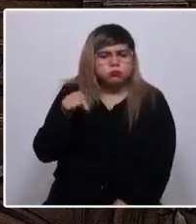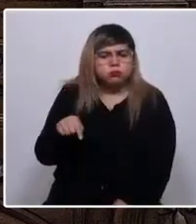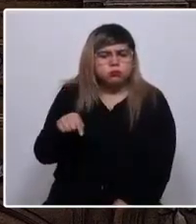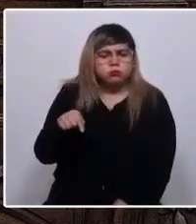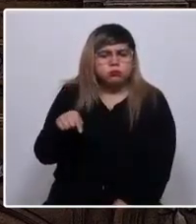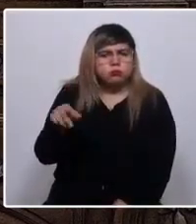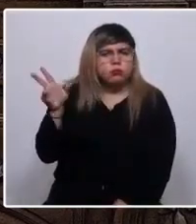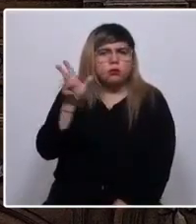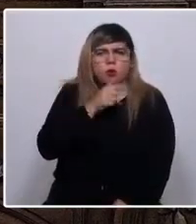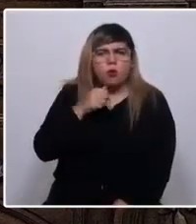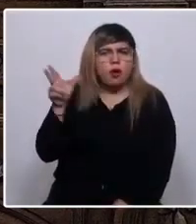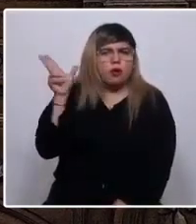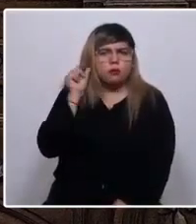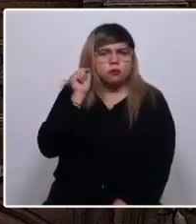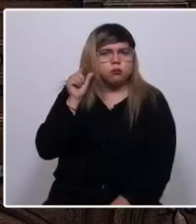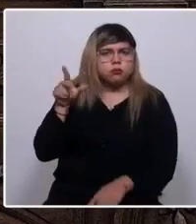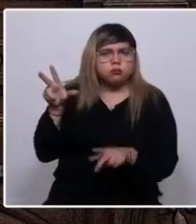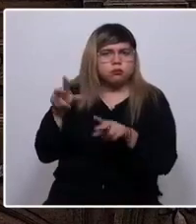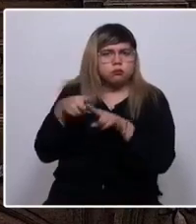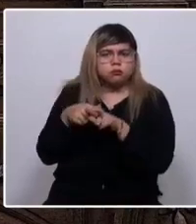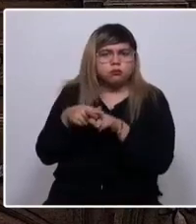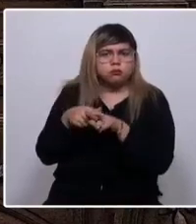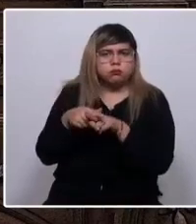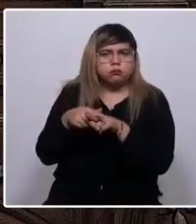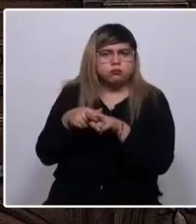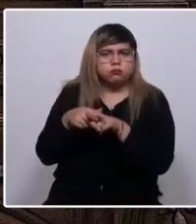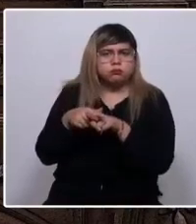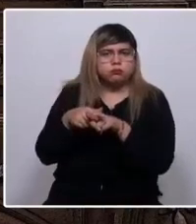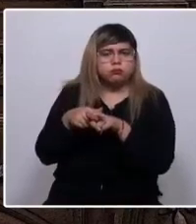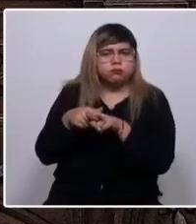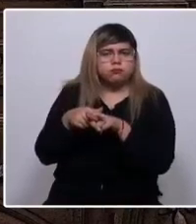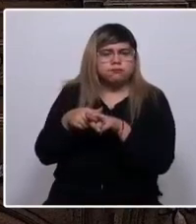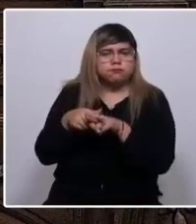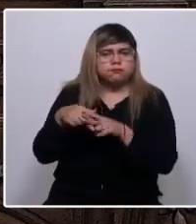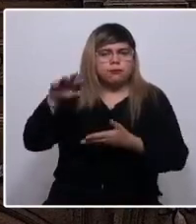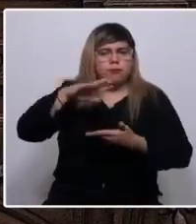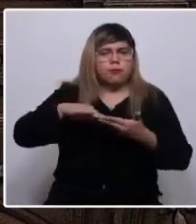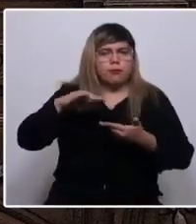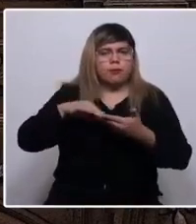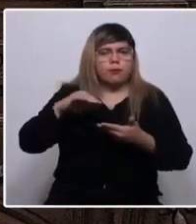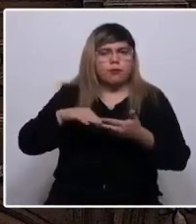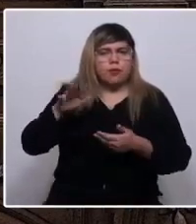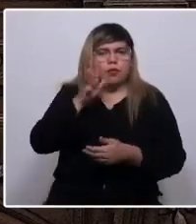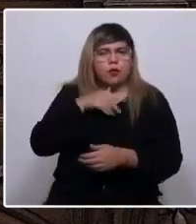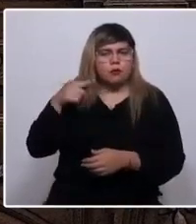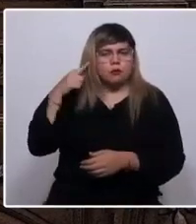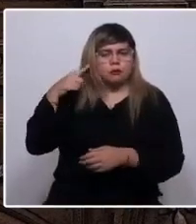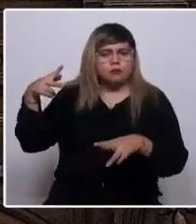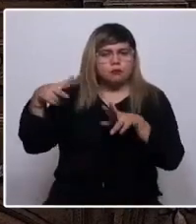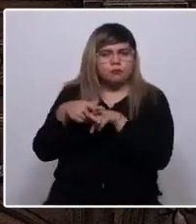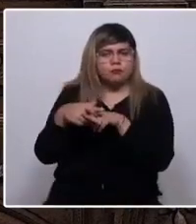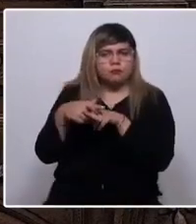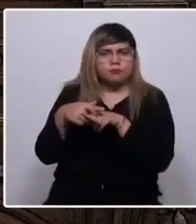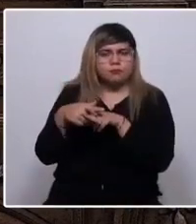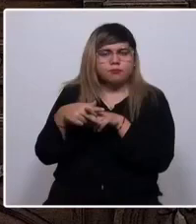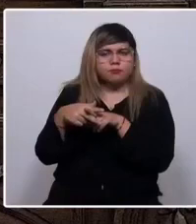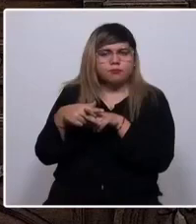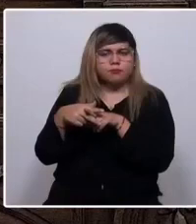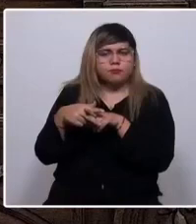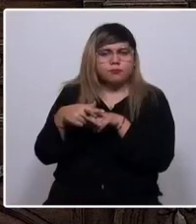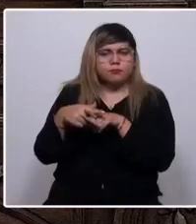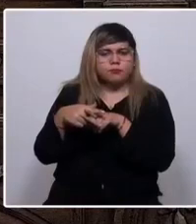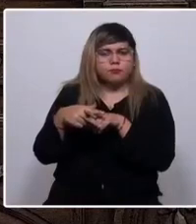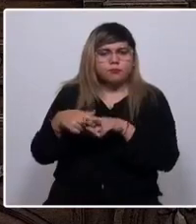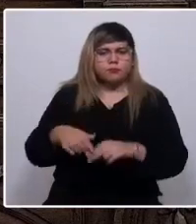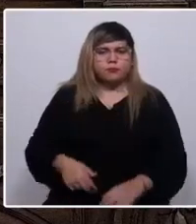estudios en Altospicio e Iquique, donde me titulé de la enseñanza media como técnico en atención de párvulo para titularme finalmente